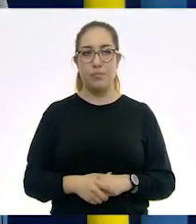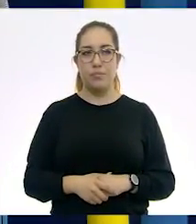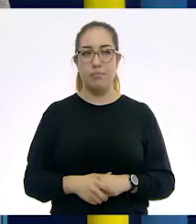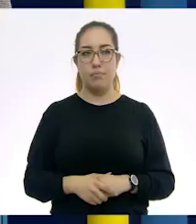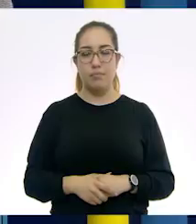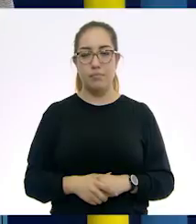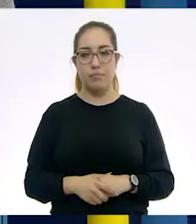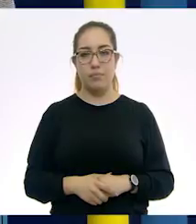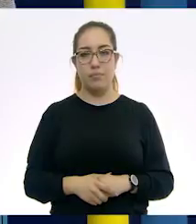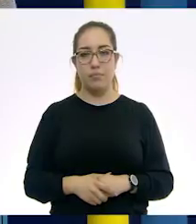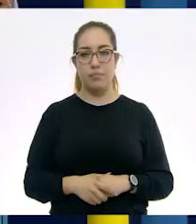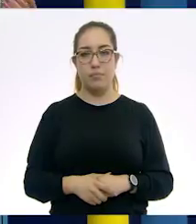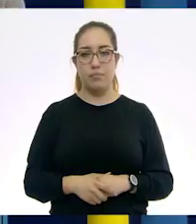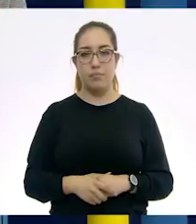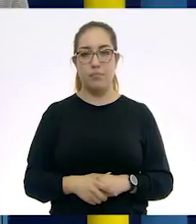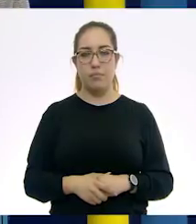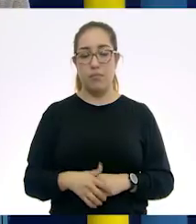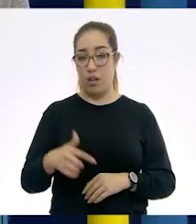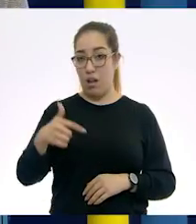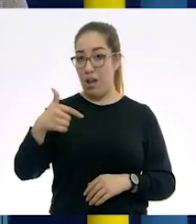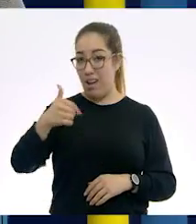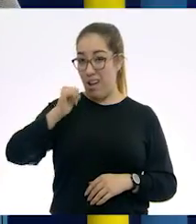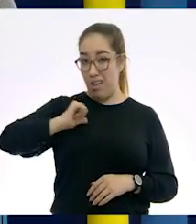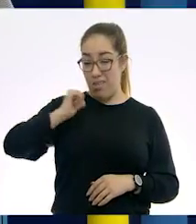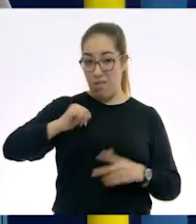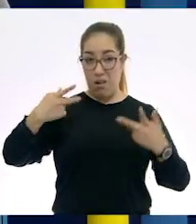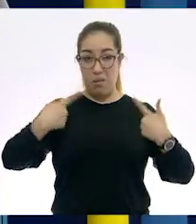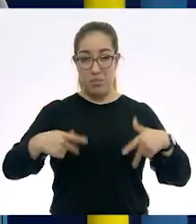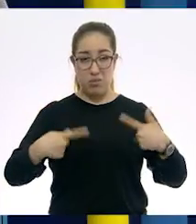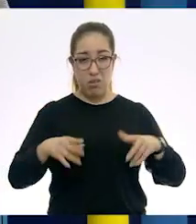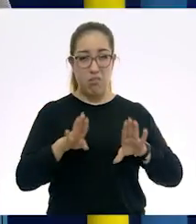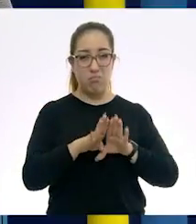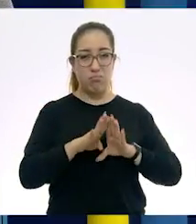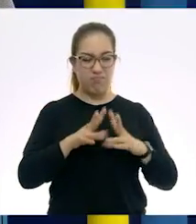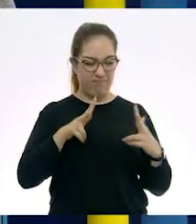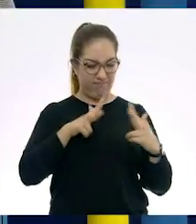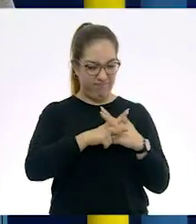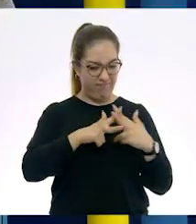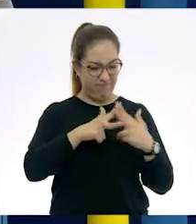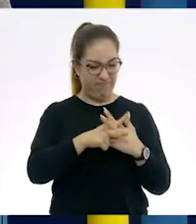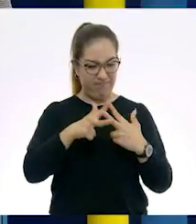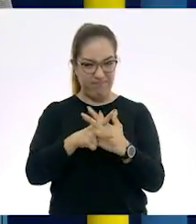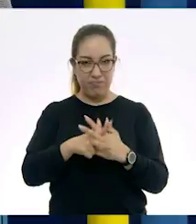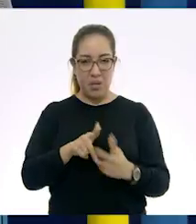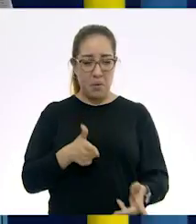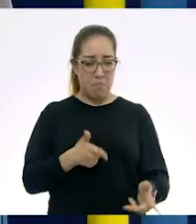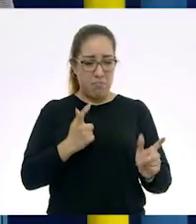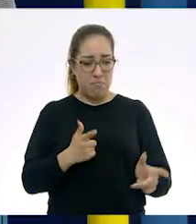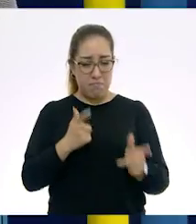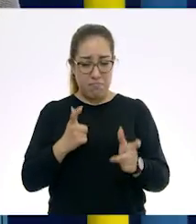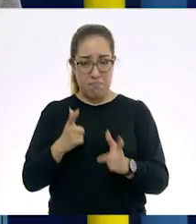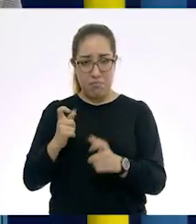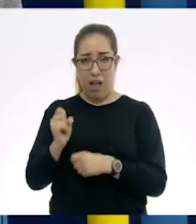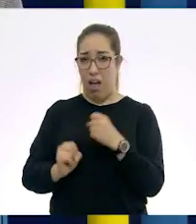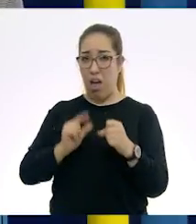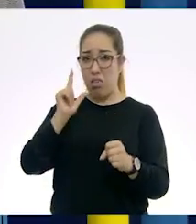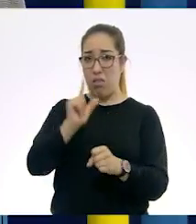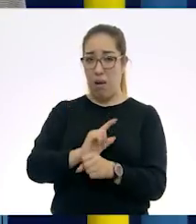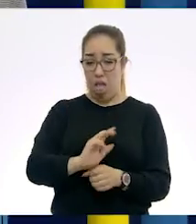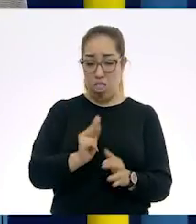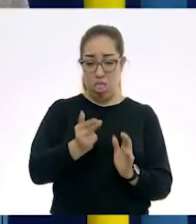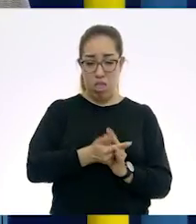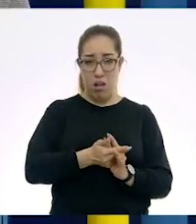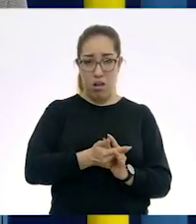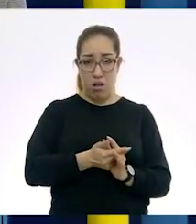por encontrar alimento, por cazar animales o por a lo mejor adaptarte a unas condiciones